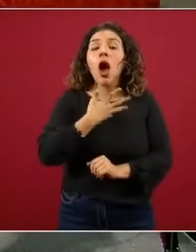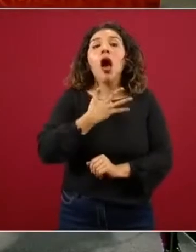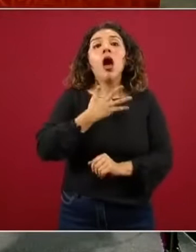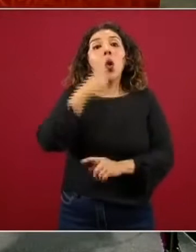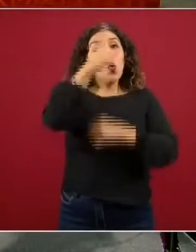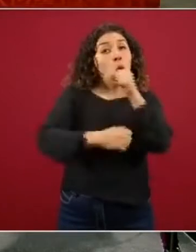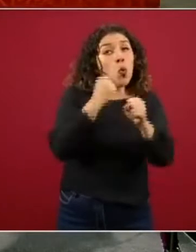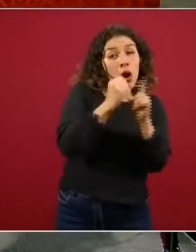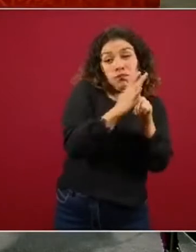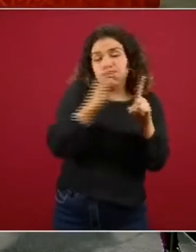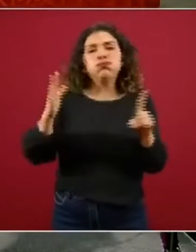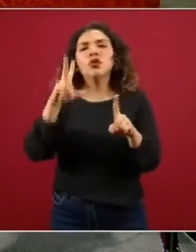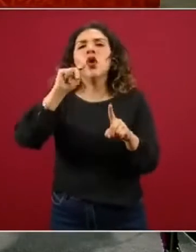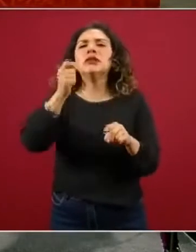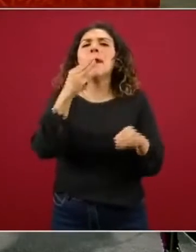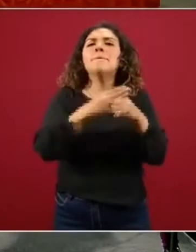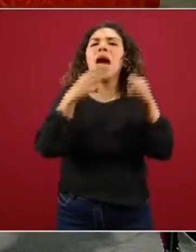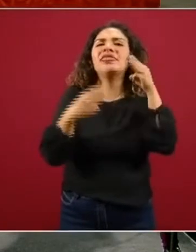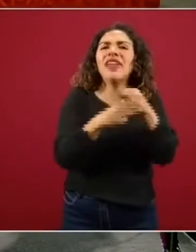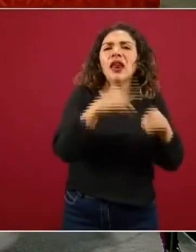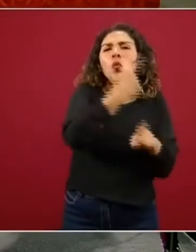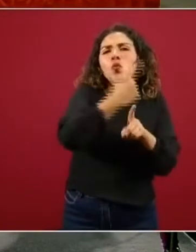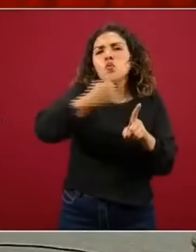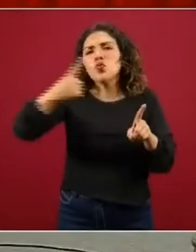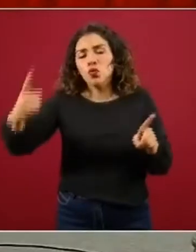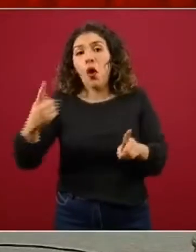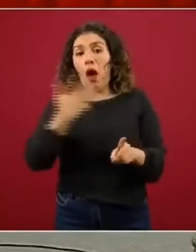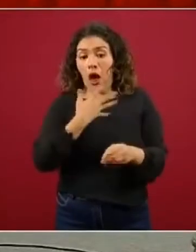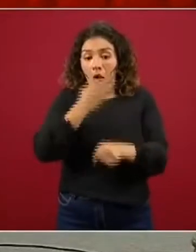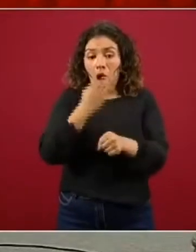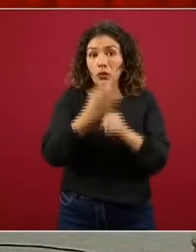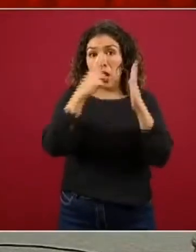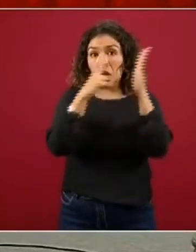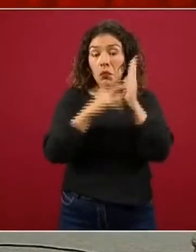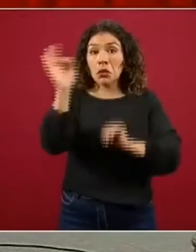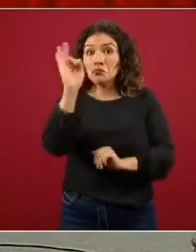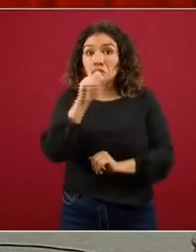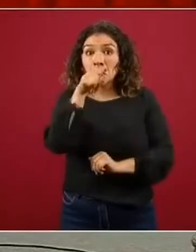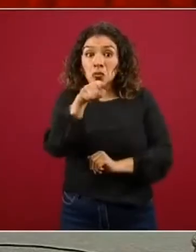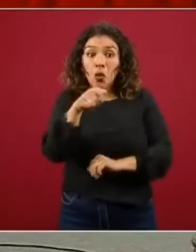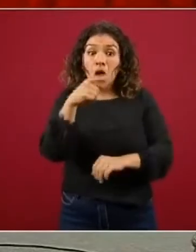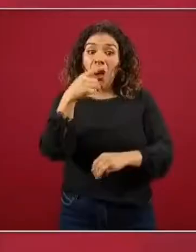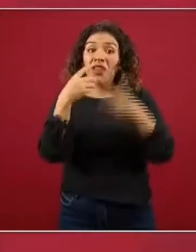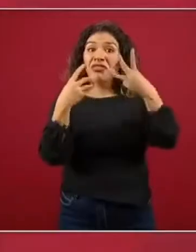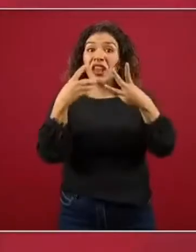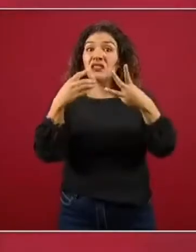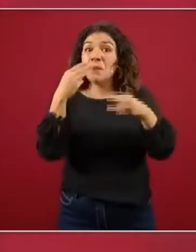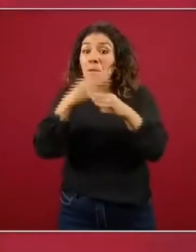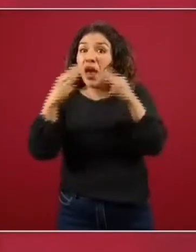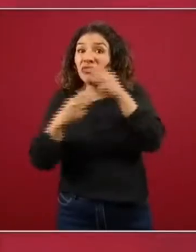completo. Entonces, actualmente hay un reglamento que si no pasas tres asignaturas,